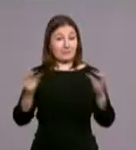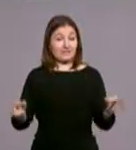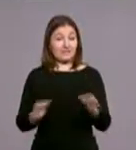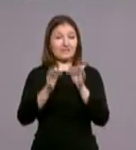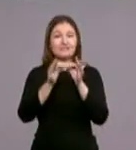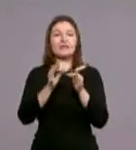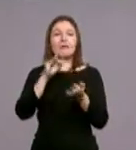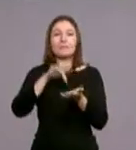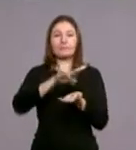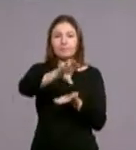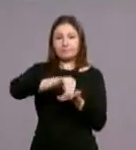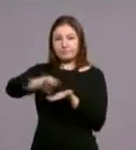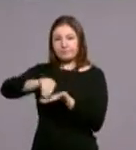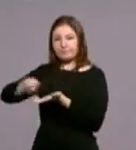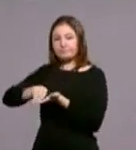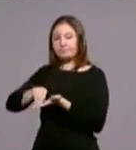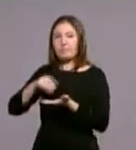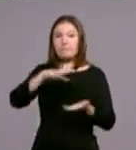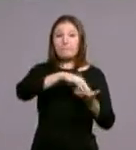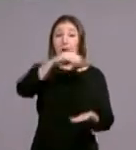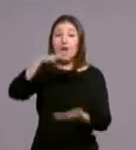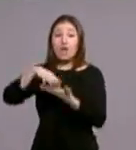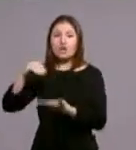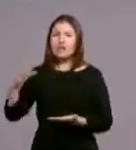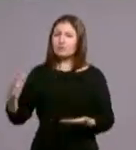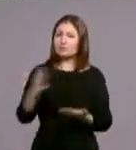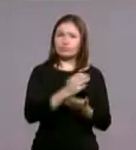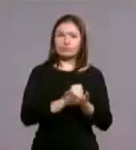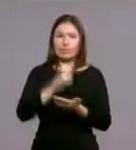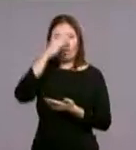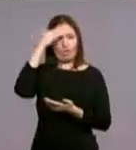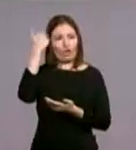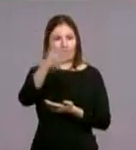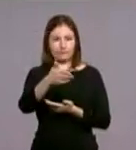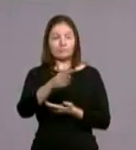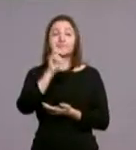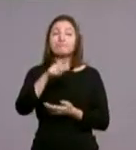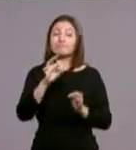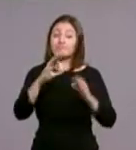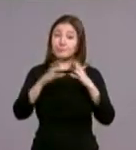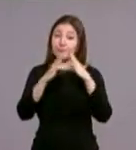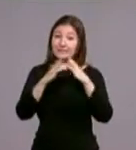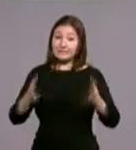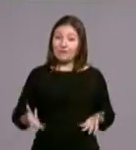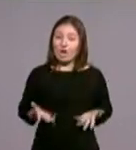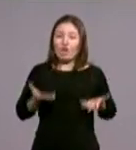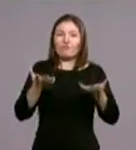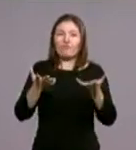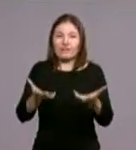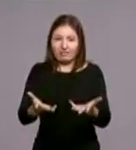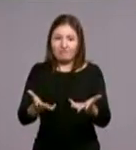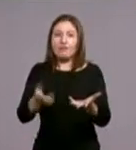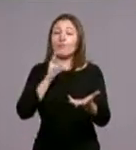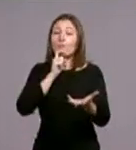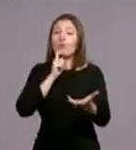el donativo que todas las parroquias habrán hecho y se va a hacer ofrenda en el momento de la Eucaristía a través de las